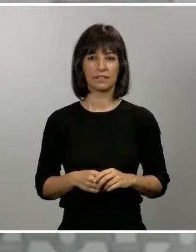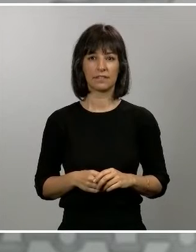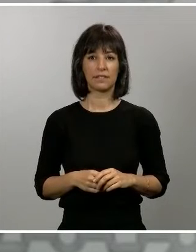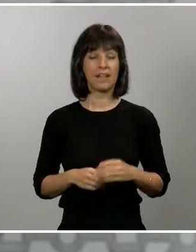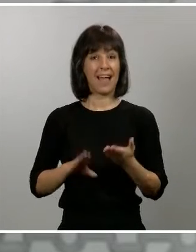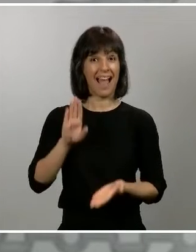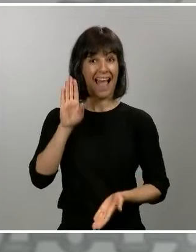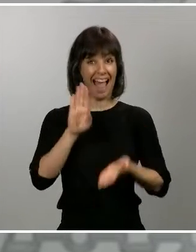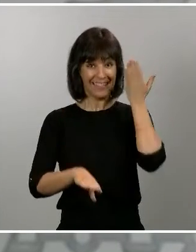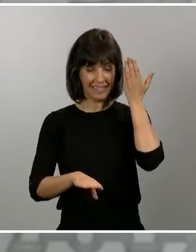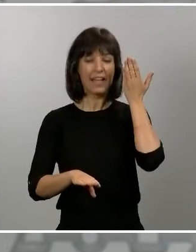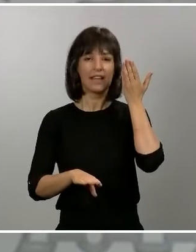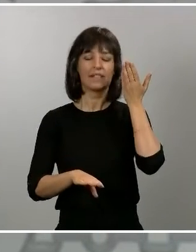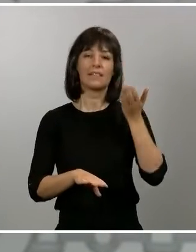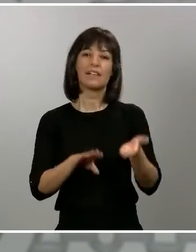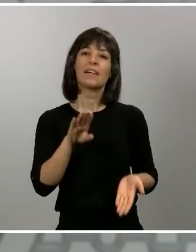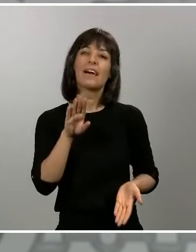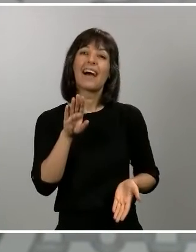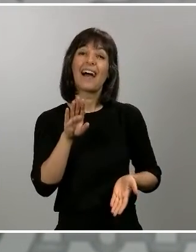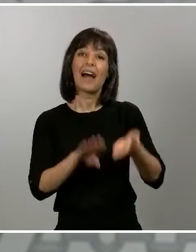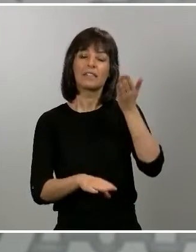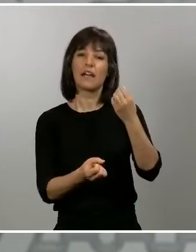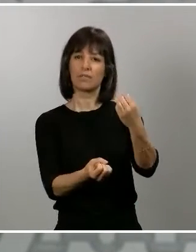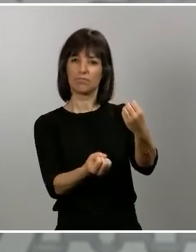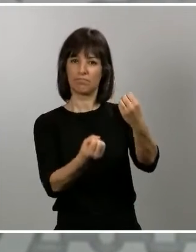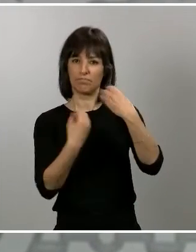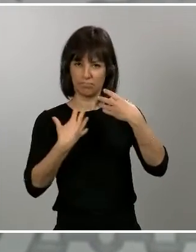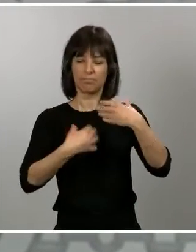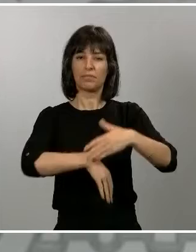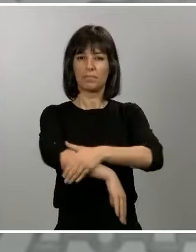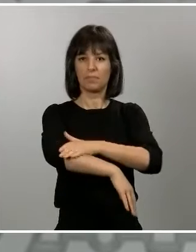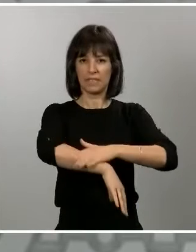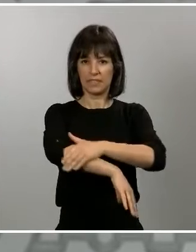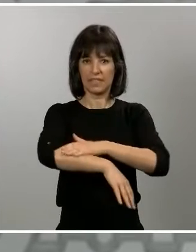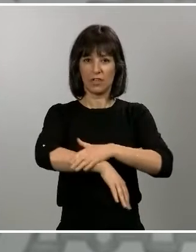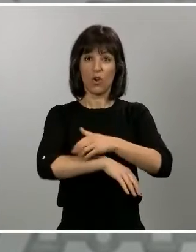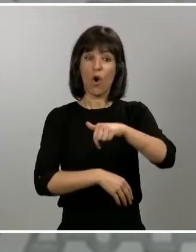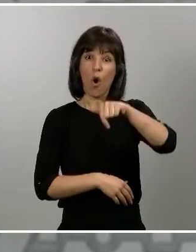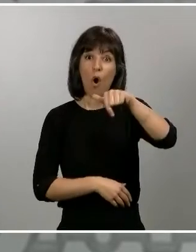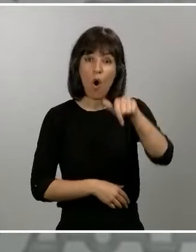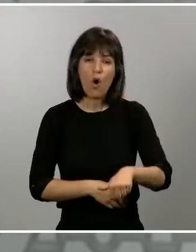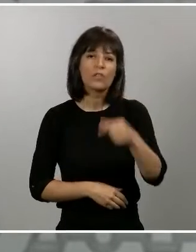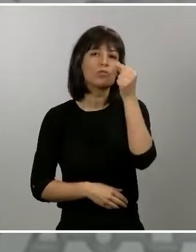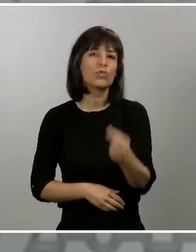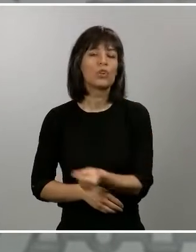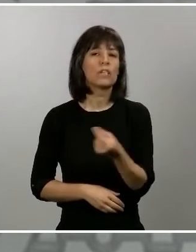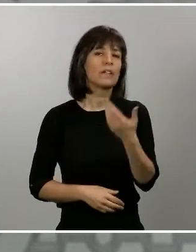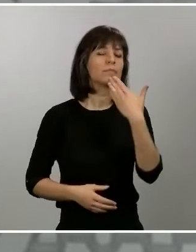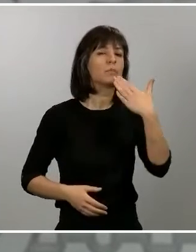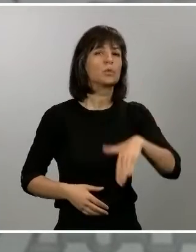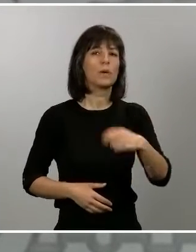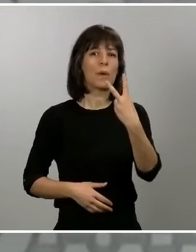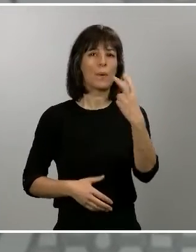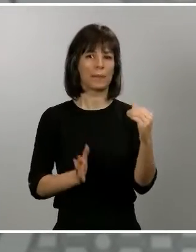los casos dados de alta notificados al Ministerio en el día de hoy son alrededor de 20.000 personas,